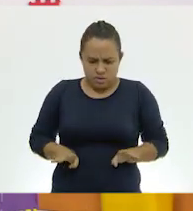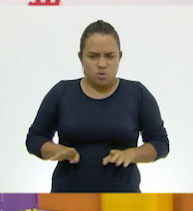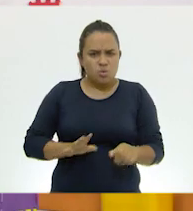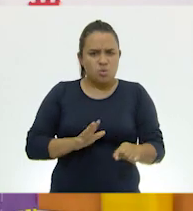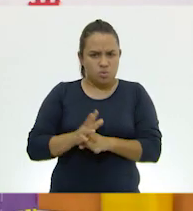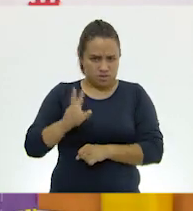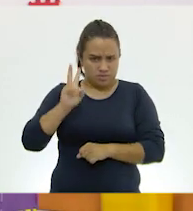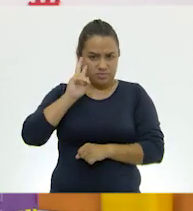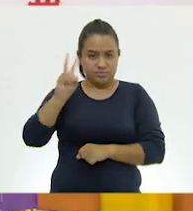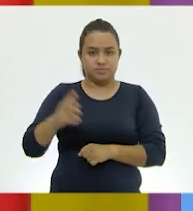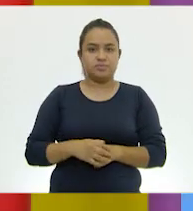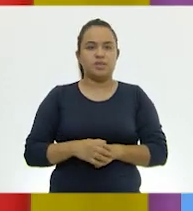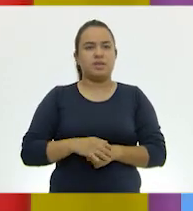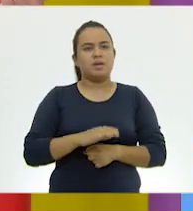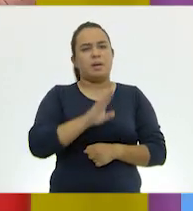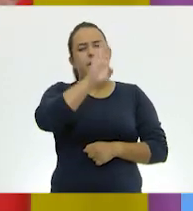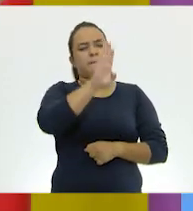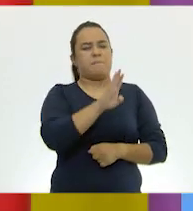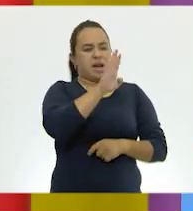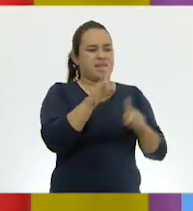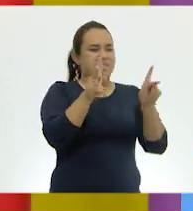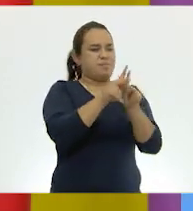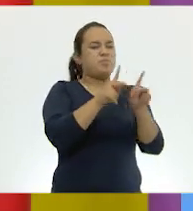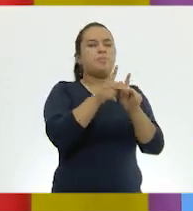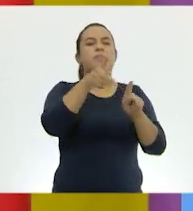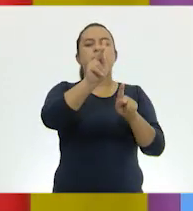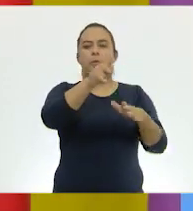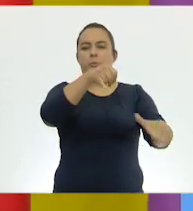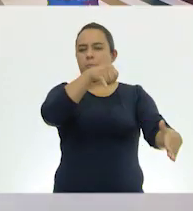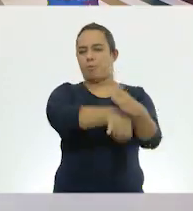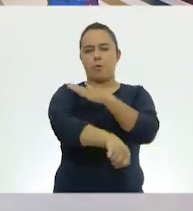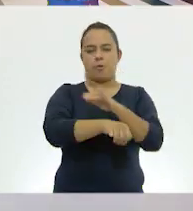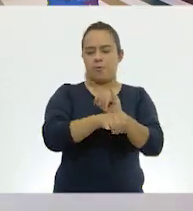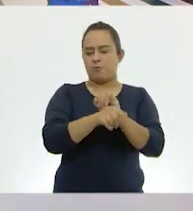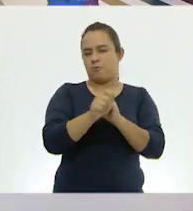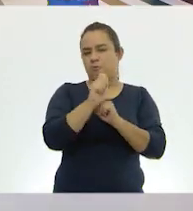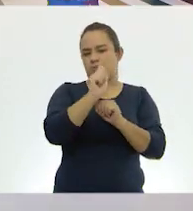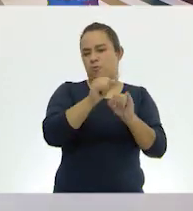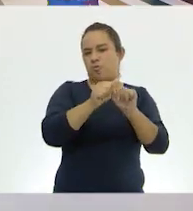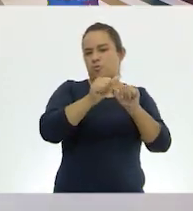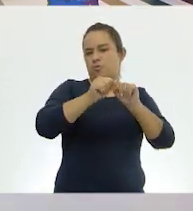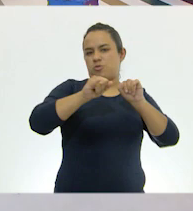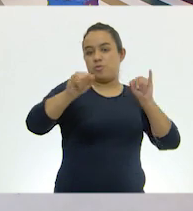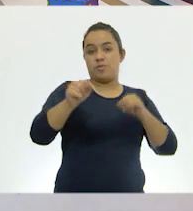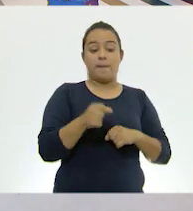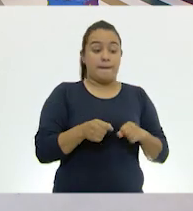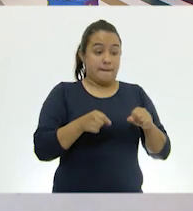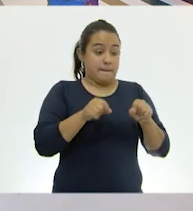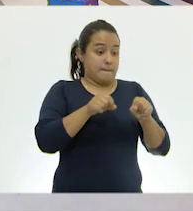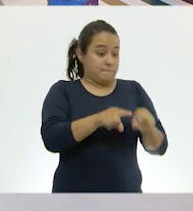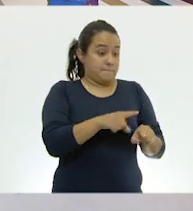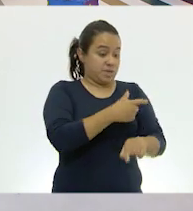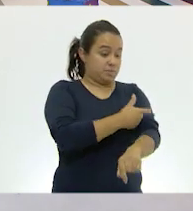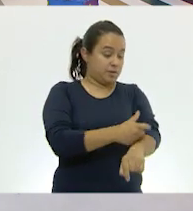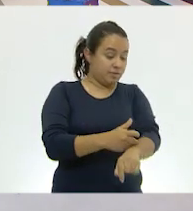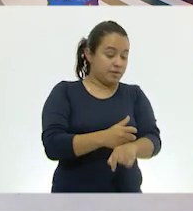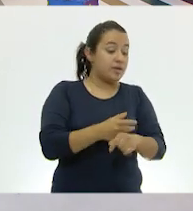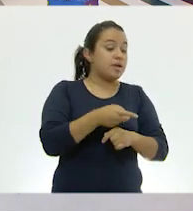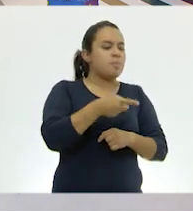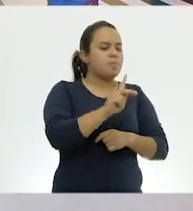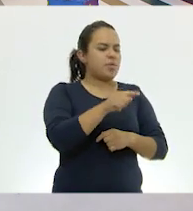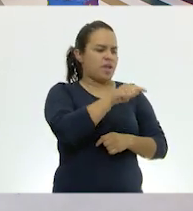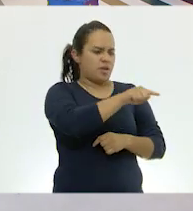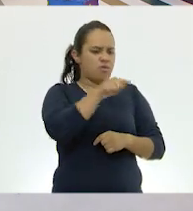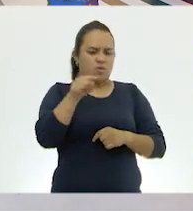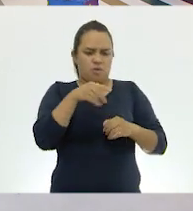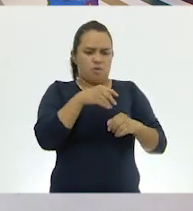Así es. vamos a ver. Son como primos lejanos, entonces. ¡Haz de cuenta! Son de la misma familia, pero unos viven de una manera diferente